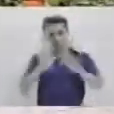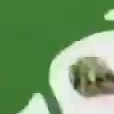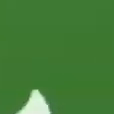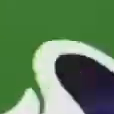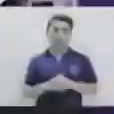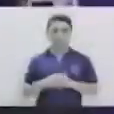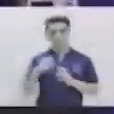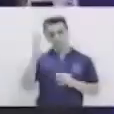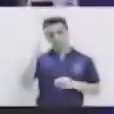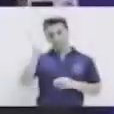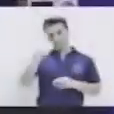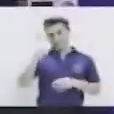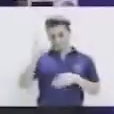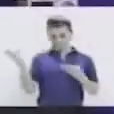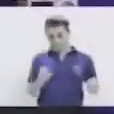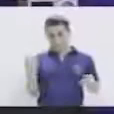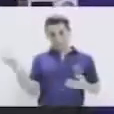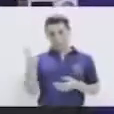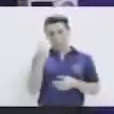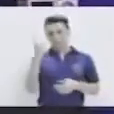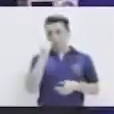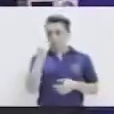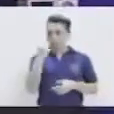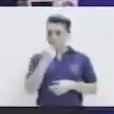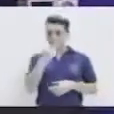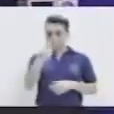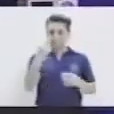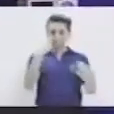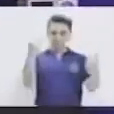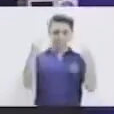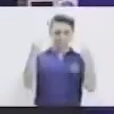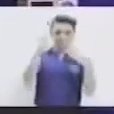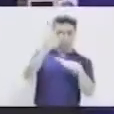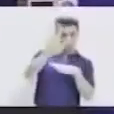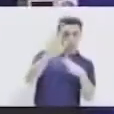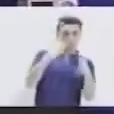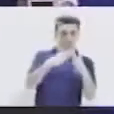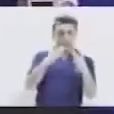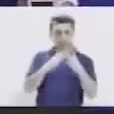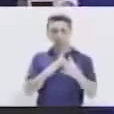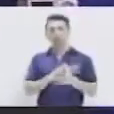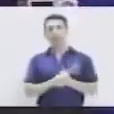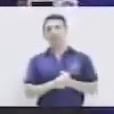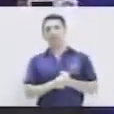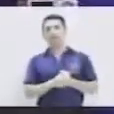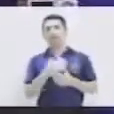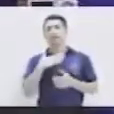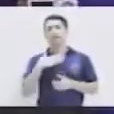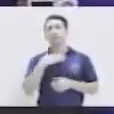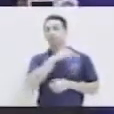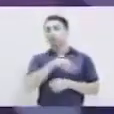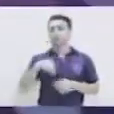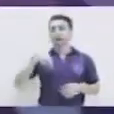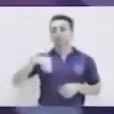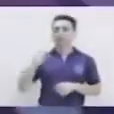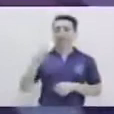Quédate en casa. Hola, bienvenidos a todos los chicos que están viéndonos en sus casas. Mi nombre es Mayra Sosa y el día